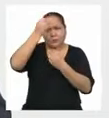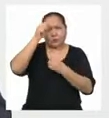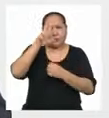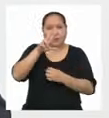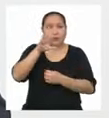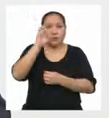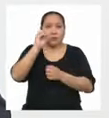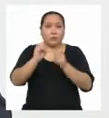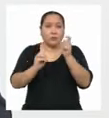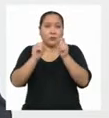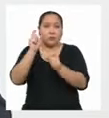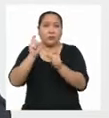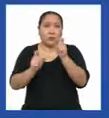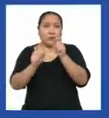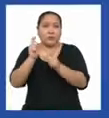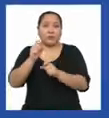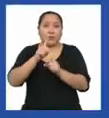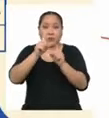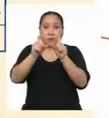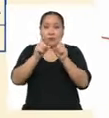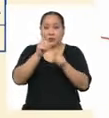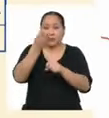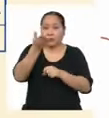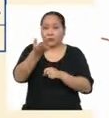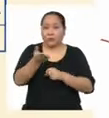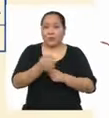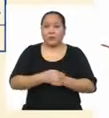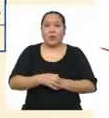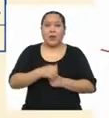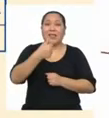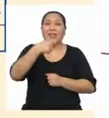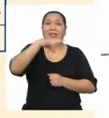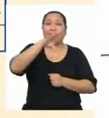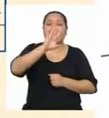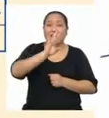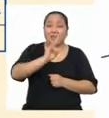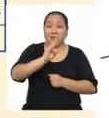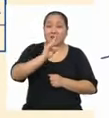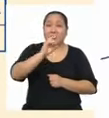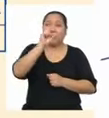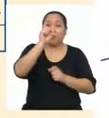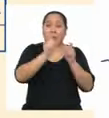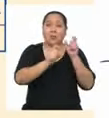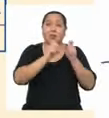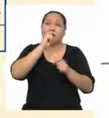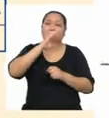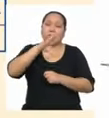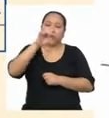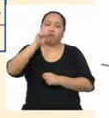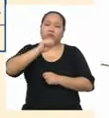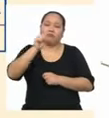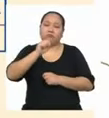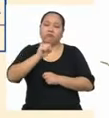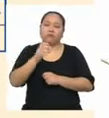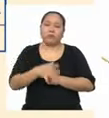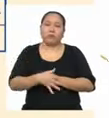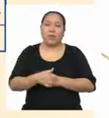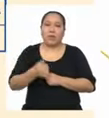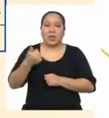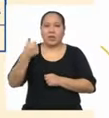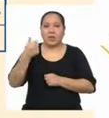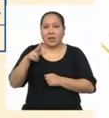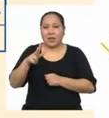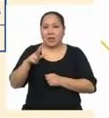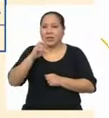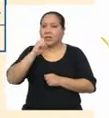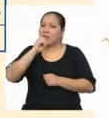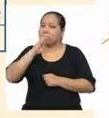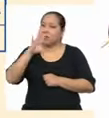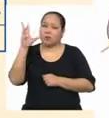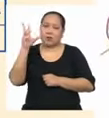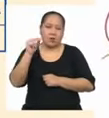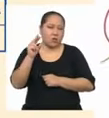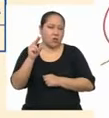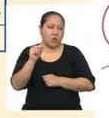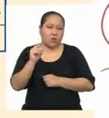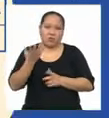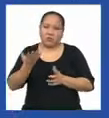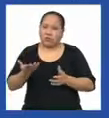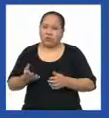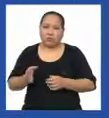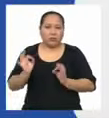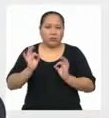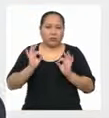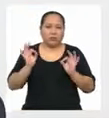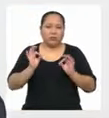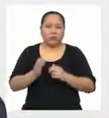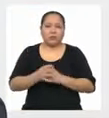Encuestados Con esta pregunta? 17 personas Marcaron Sí Y 13 personas Que no habían Discriminado